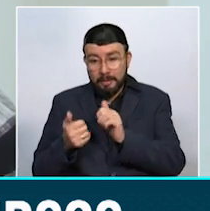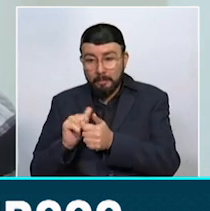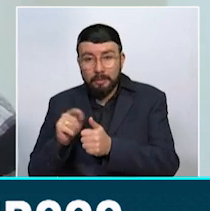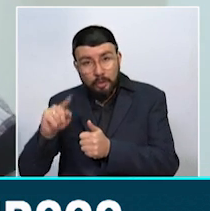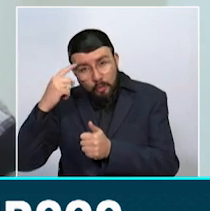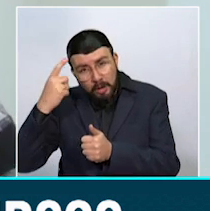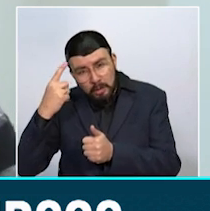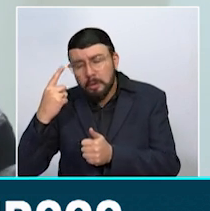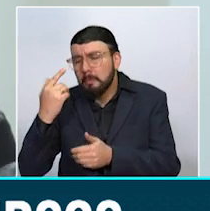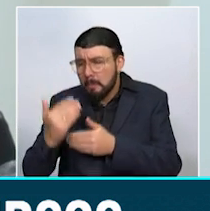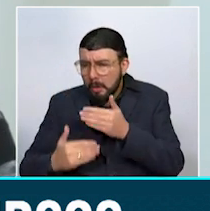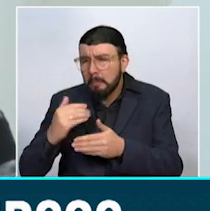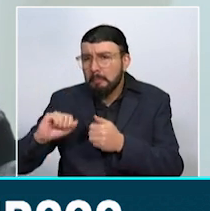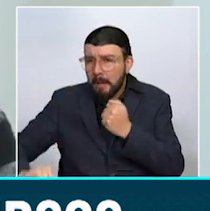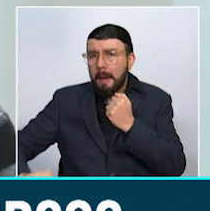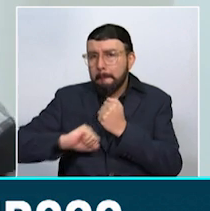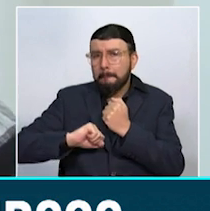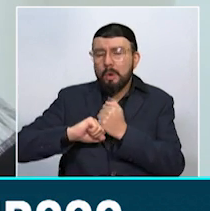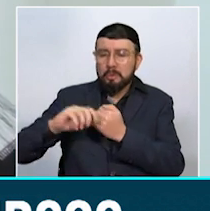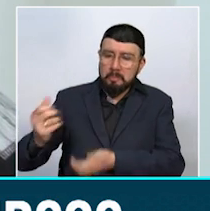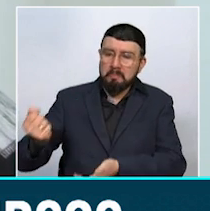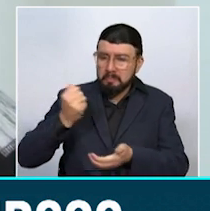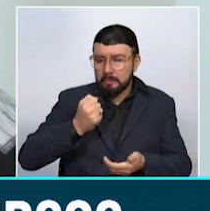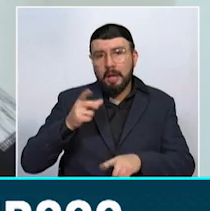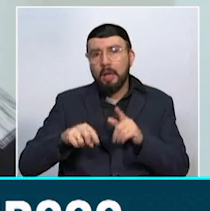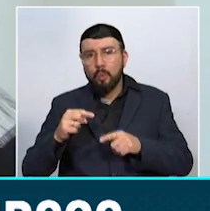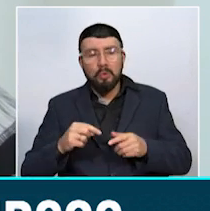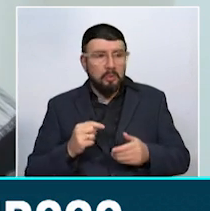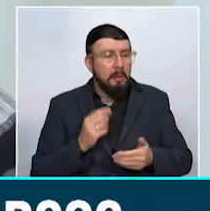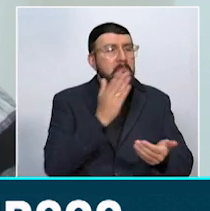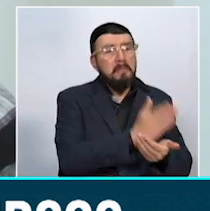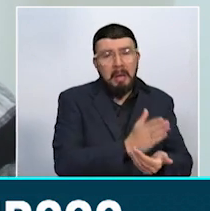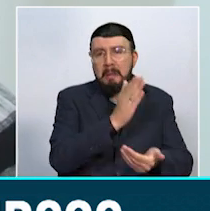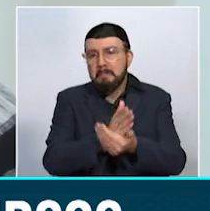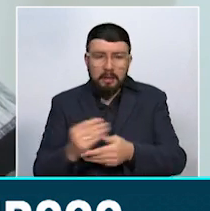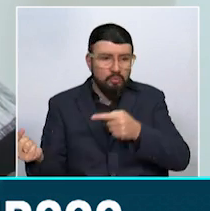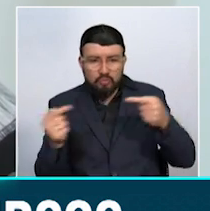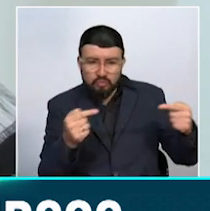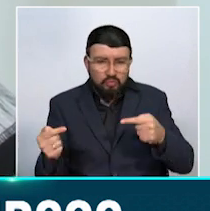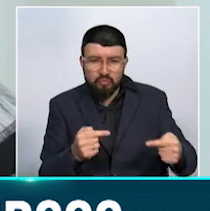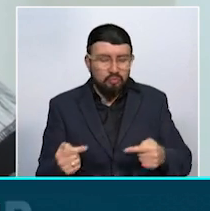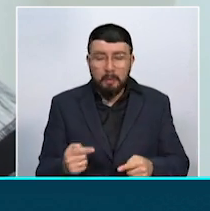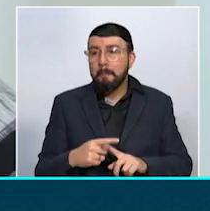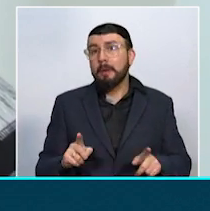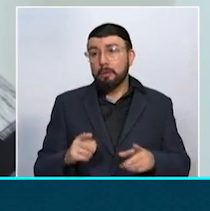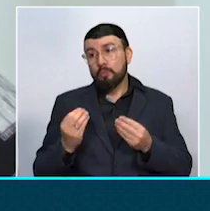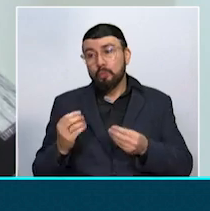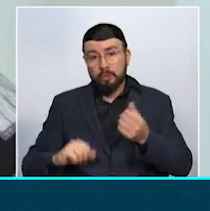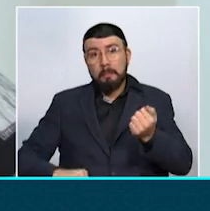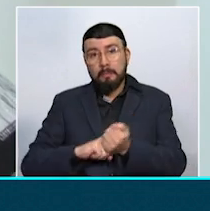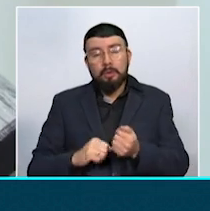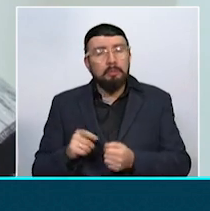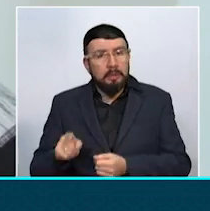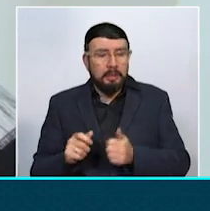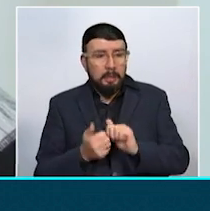dando como un apoyo económico para algunos campeonatos, algunos torneos, sin embargo, mucho también del apoyo es de parte del